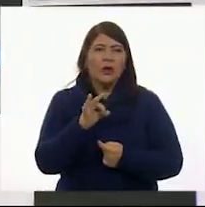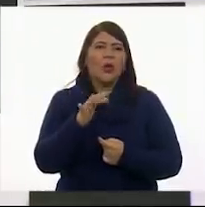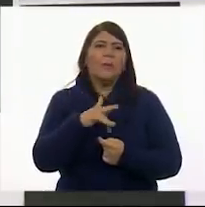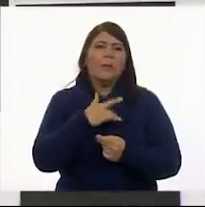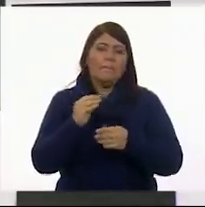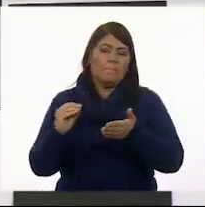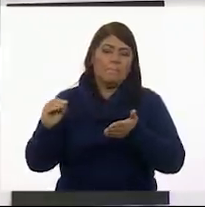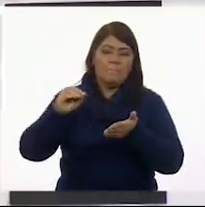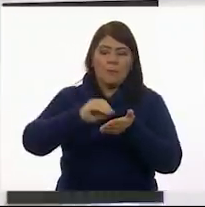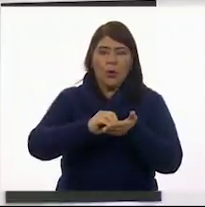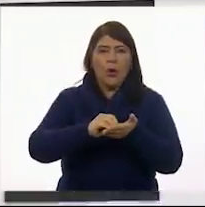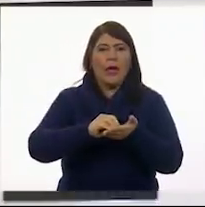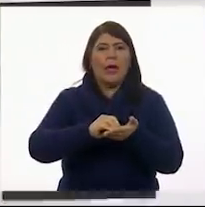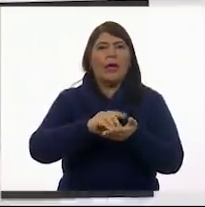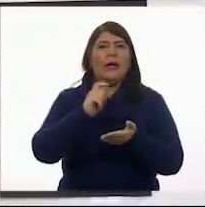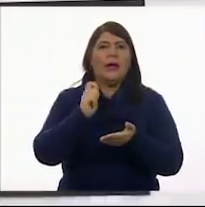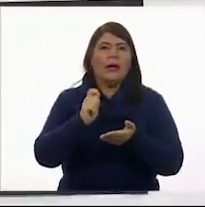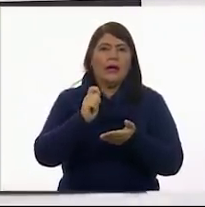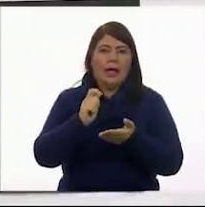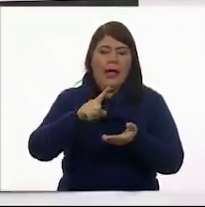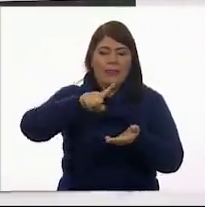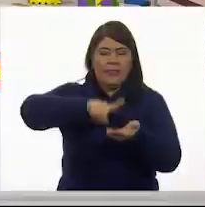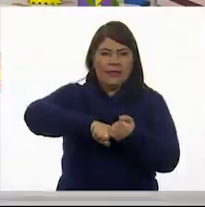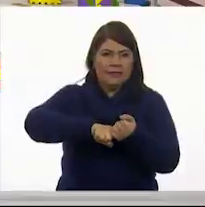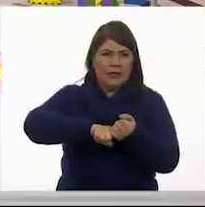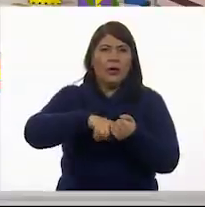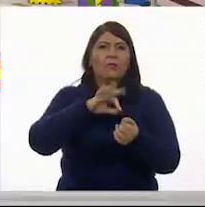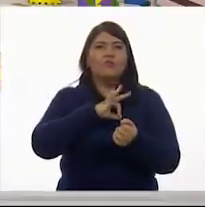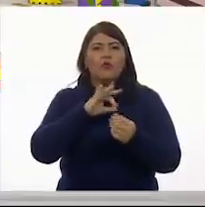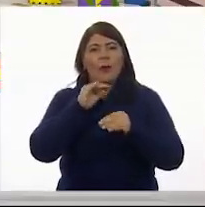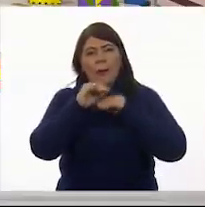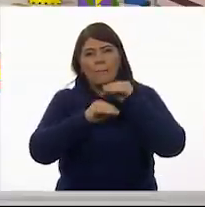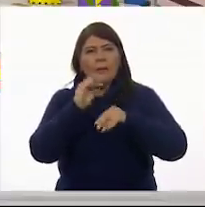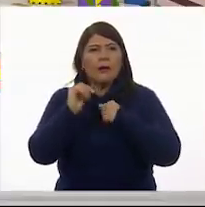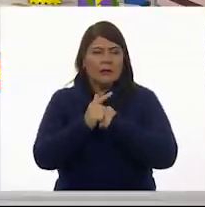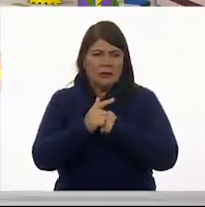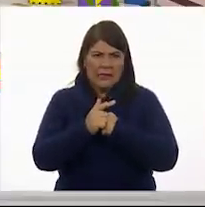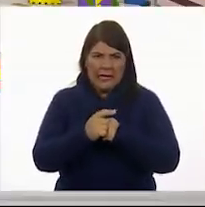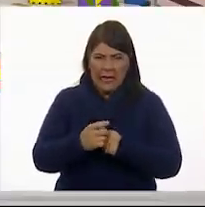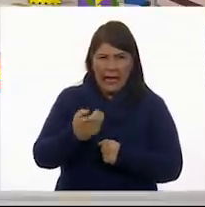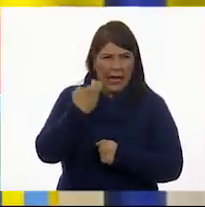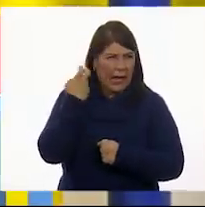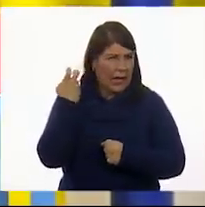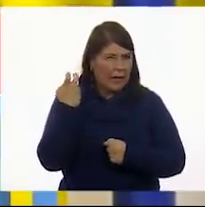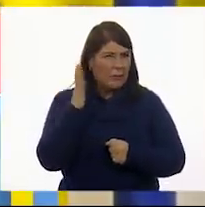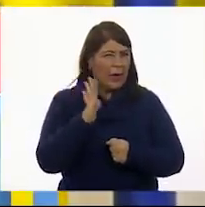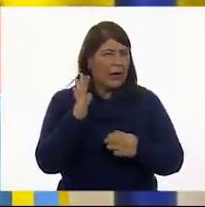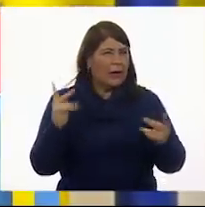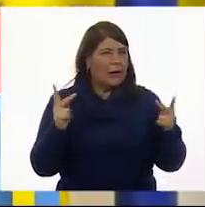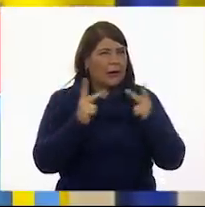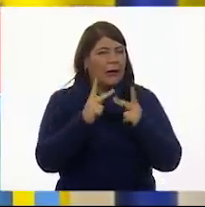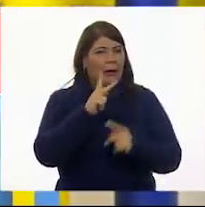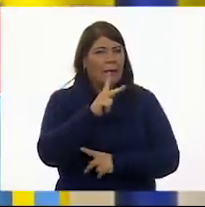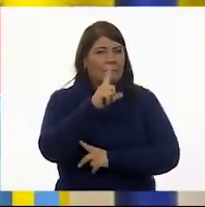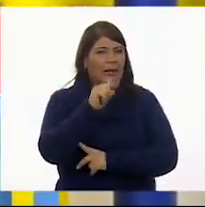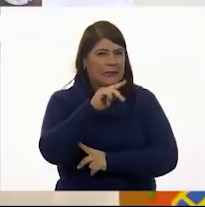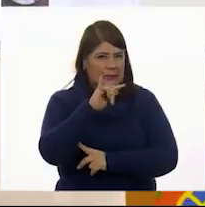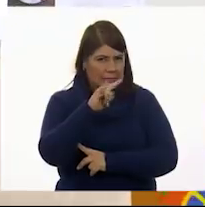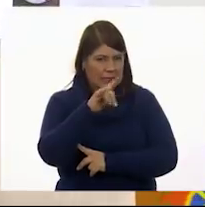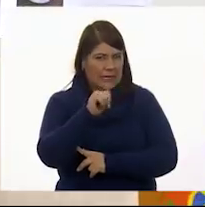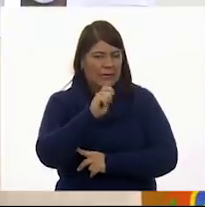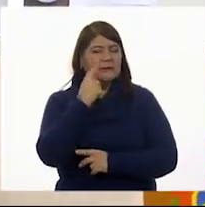material la parte del interior. O sea, ¿qué es lo que pasa con nuestra plantilla? Exactamente. Muy bien, agente Britza, bien pensado y reflexionado,